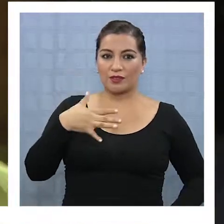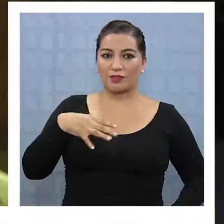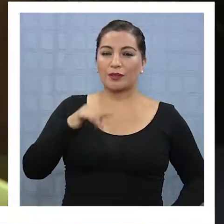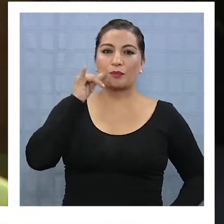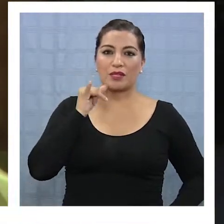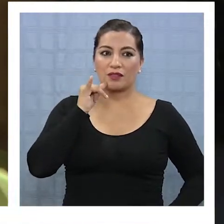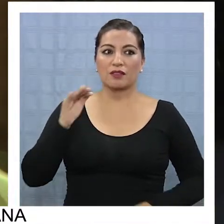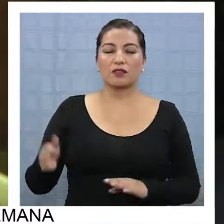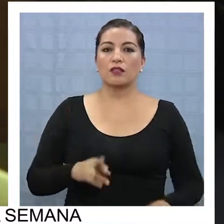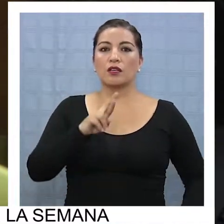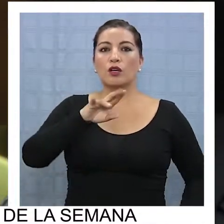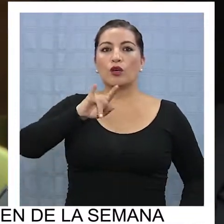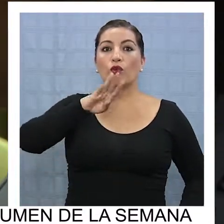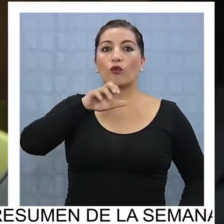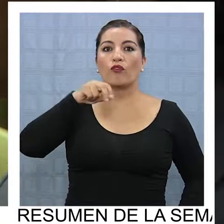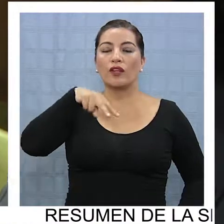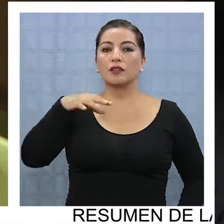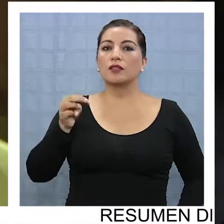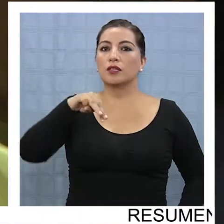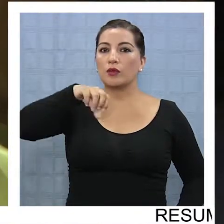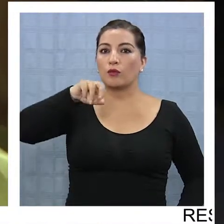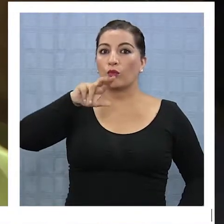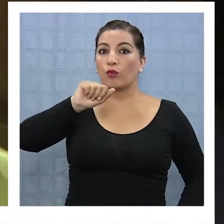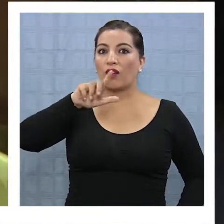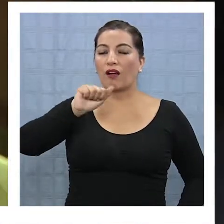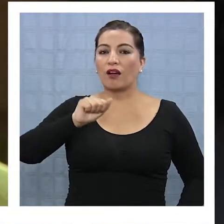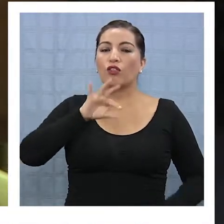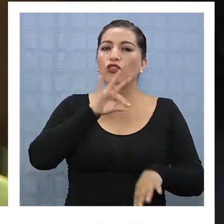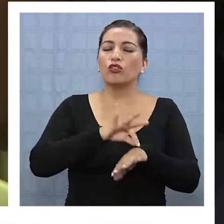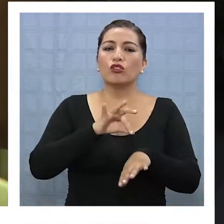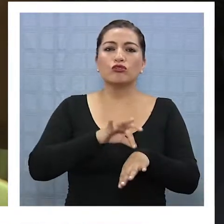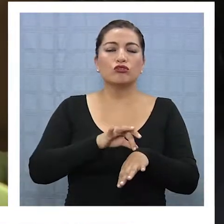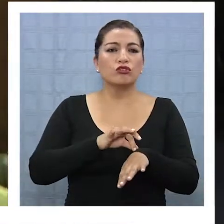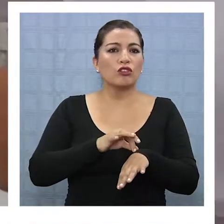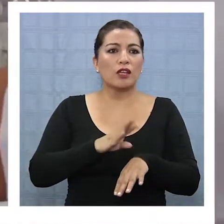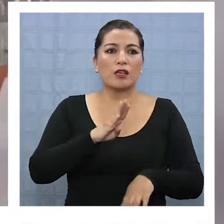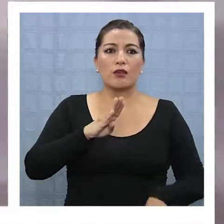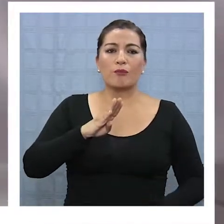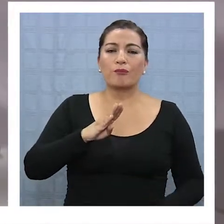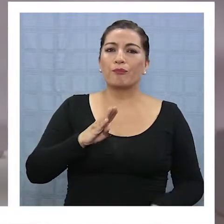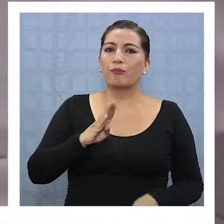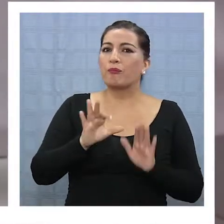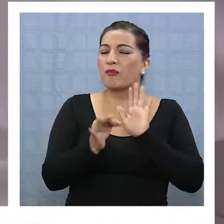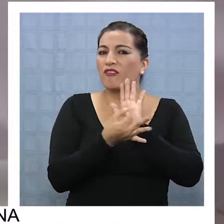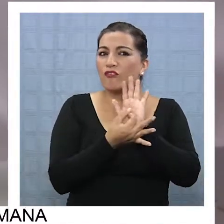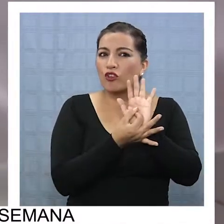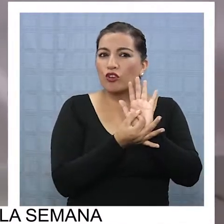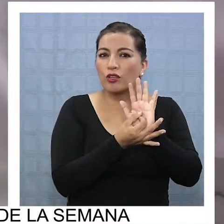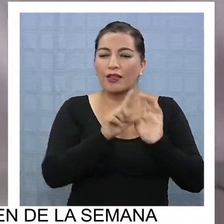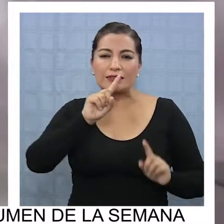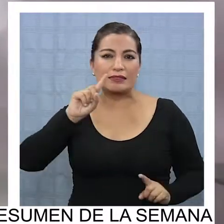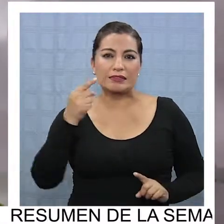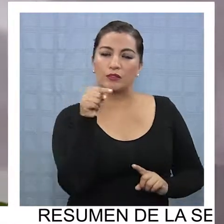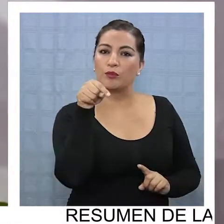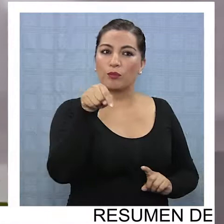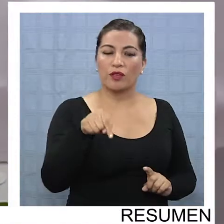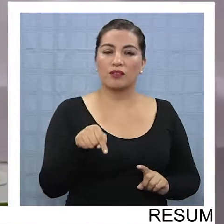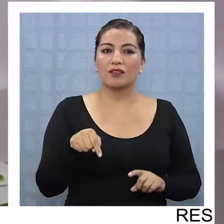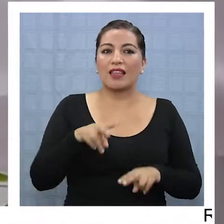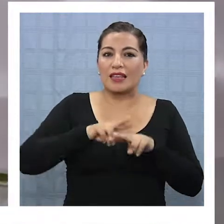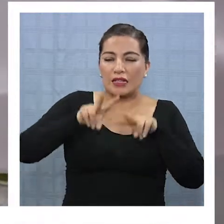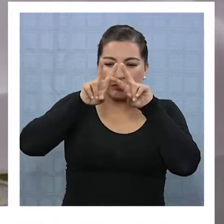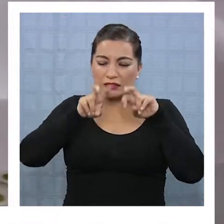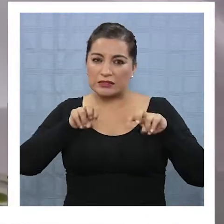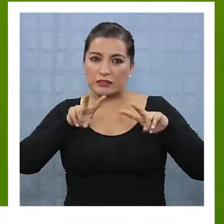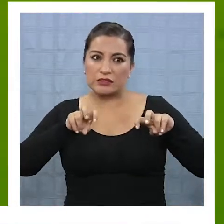región. Rubén Moraga, doctor en microbiología, explicó que este proyecto se encuentra en una primera etapa, en la cual están